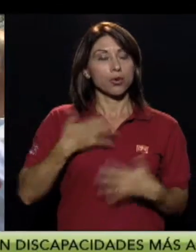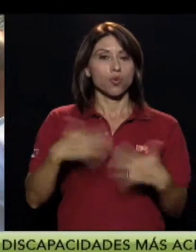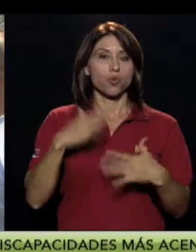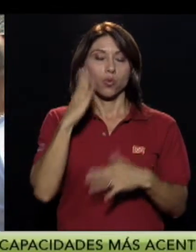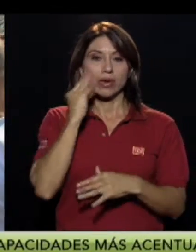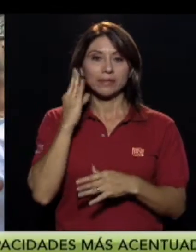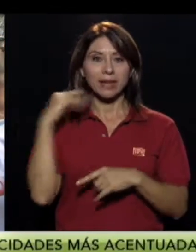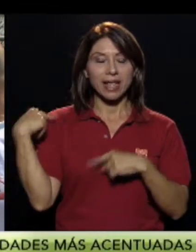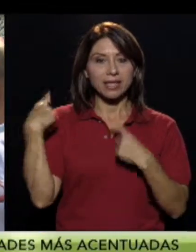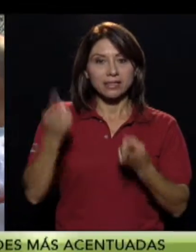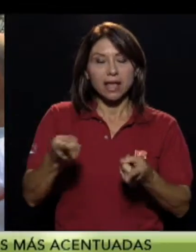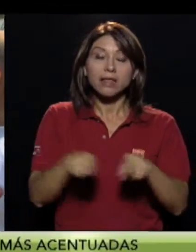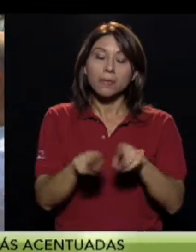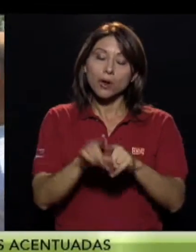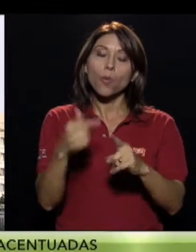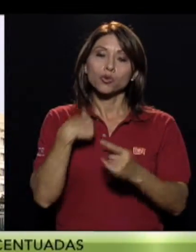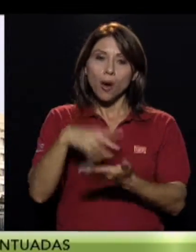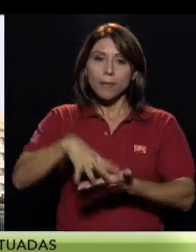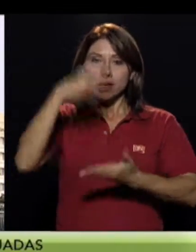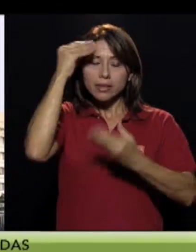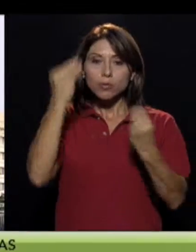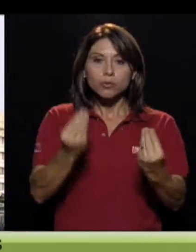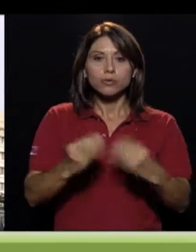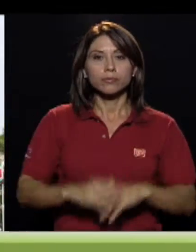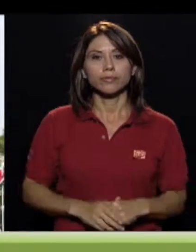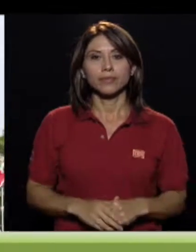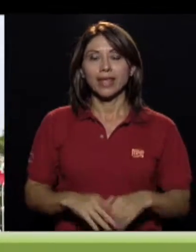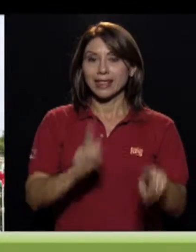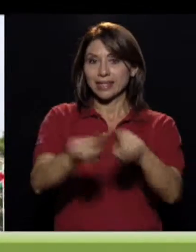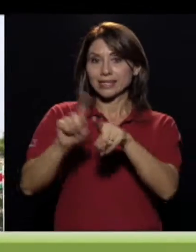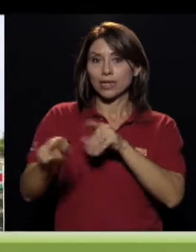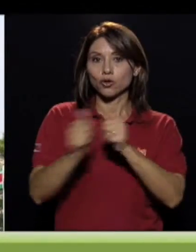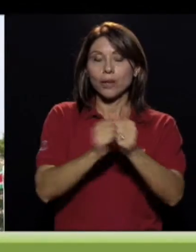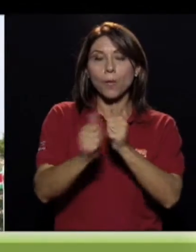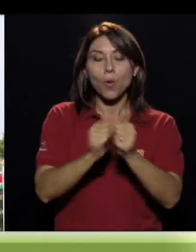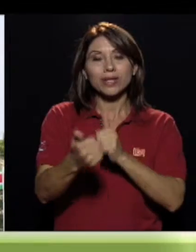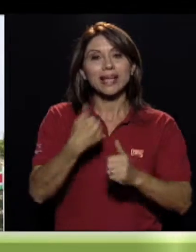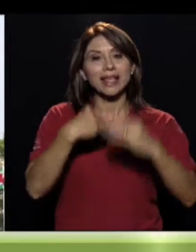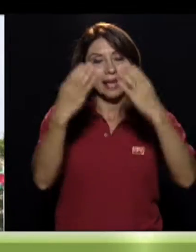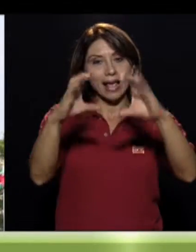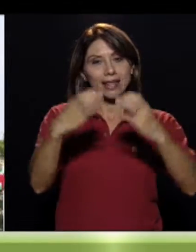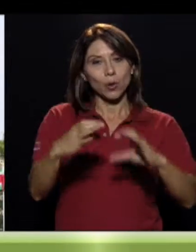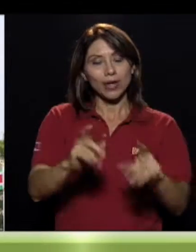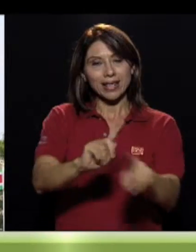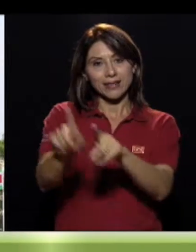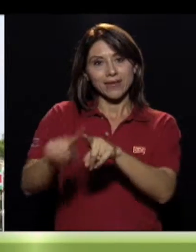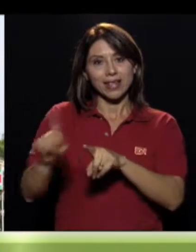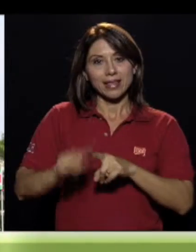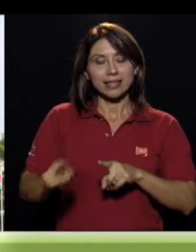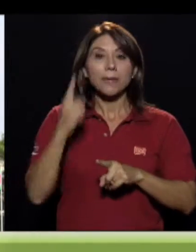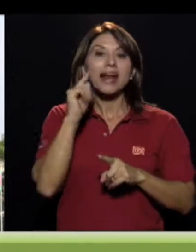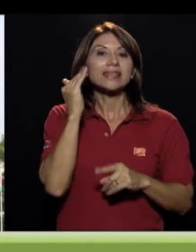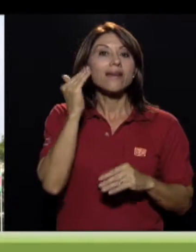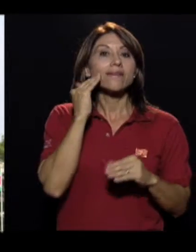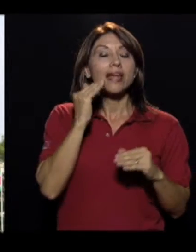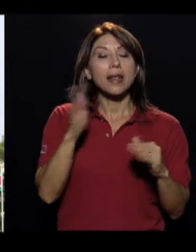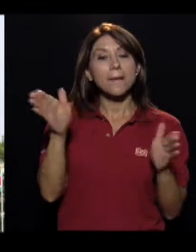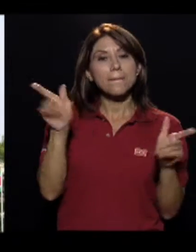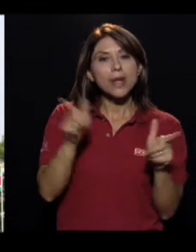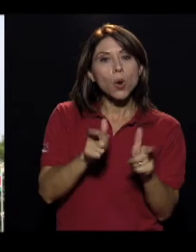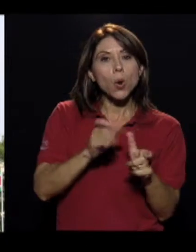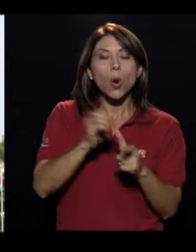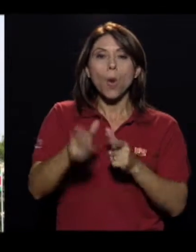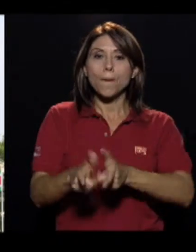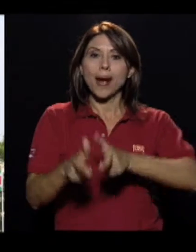una experiencia y ha sido una escuela. En los distintos deportes existen varias categorías que determinan el menor y